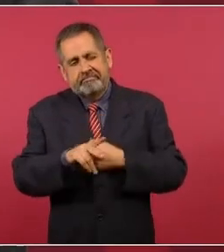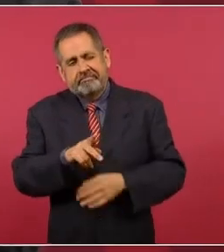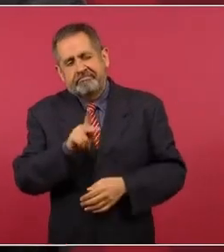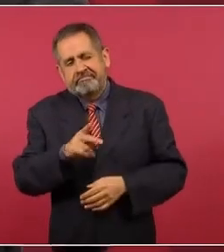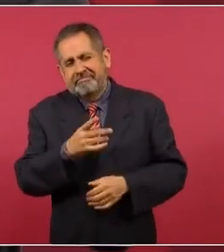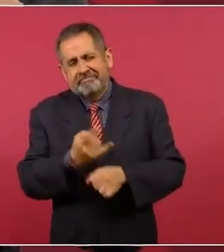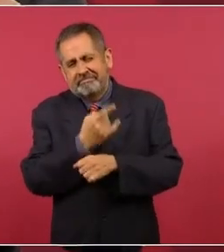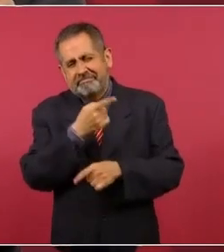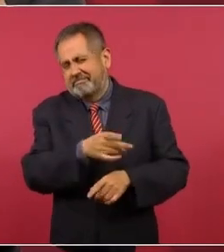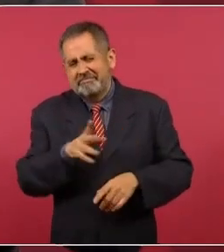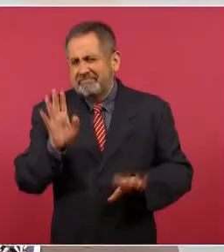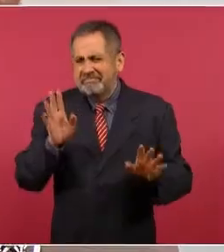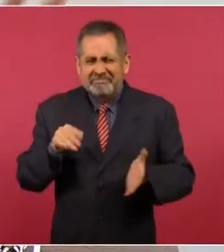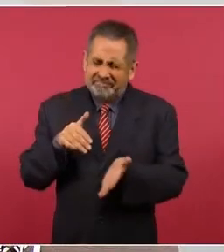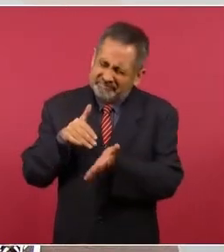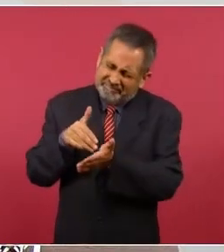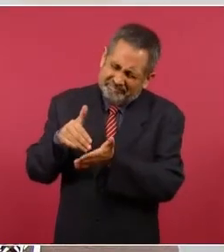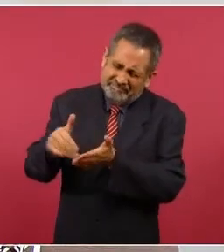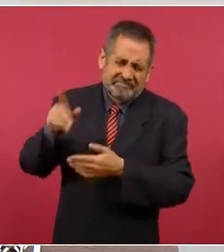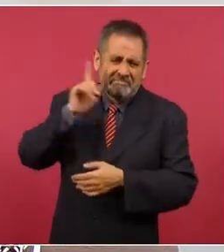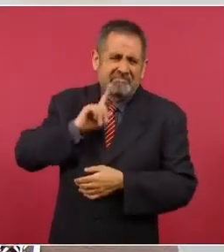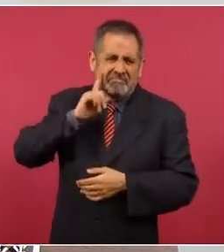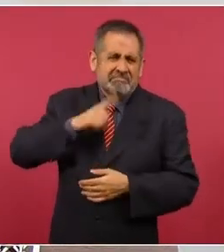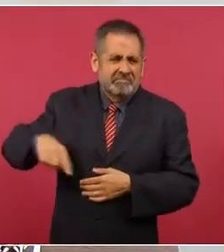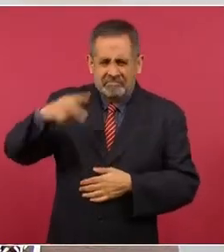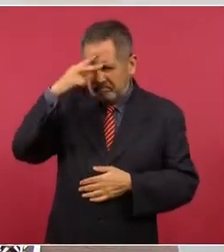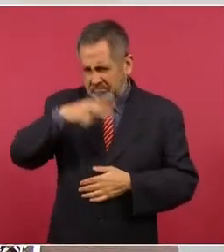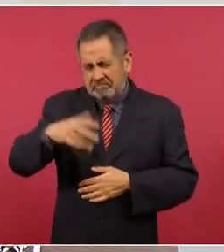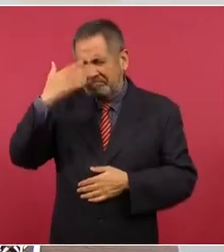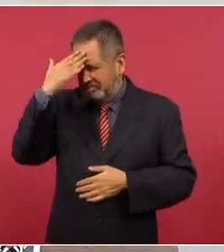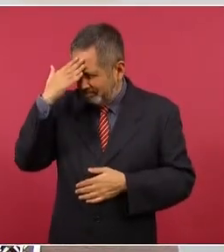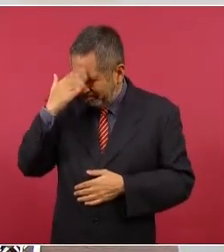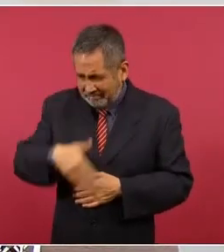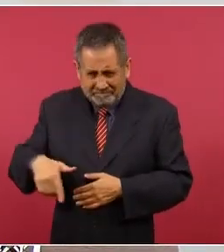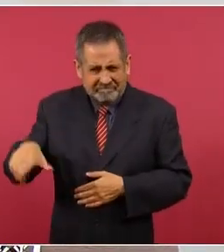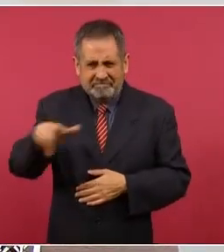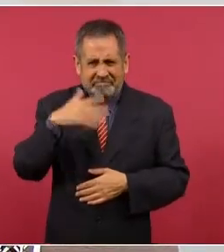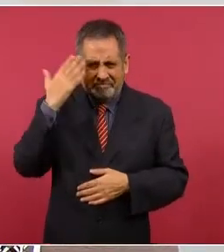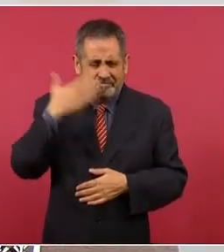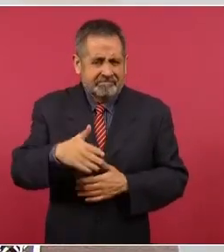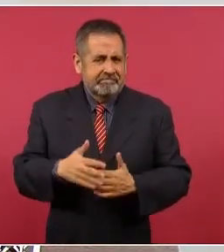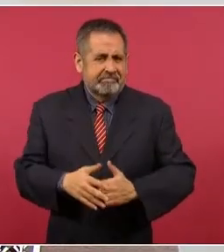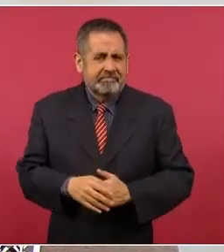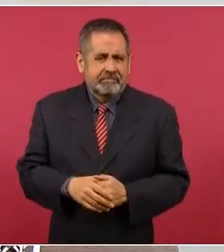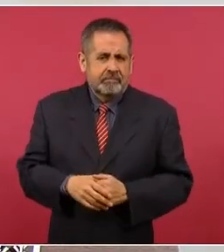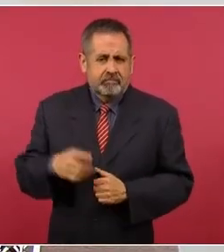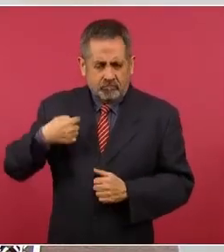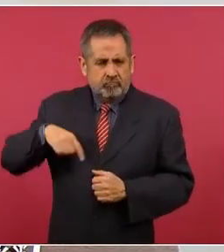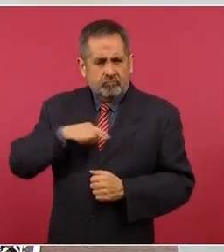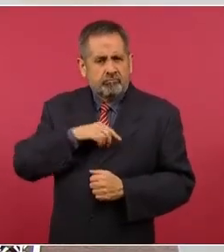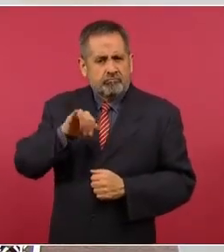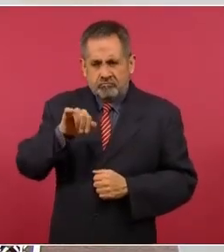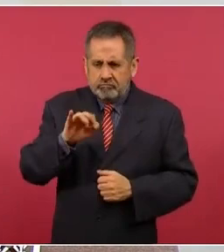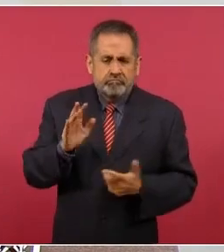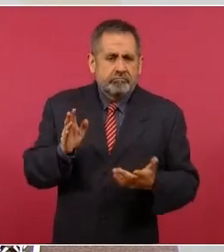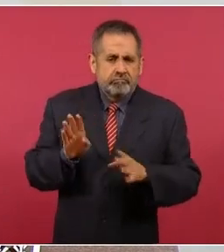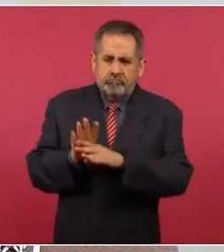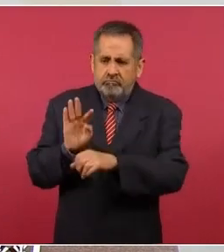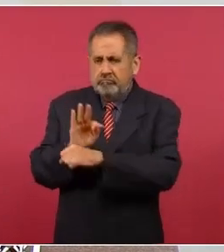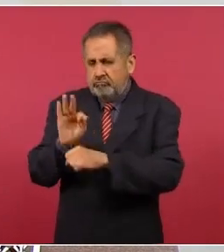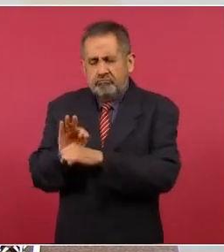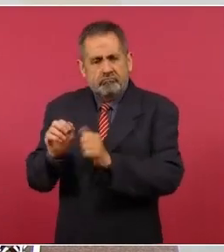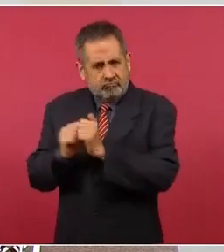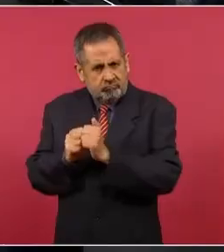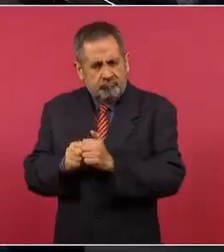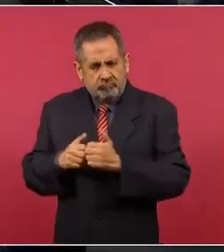pero millones de mujeres de México saben que nosotros actuamos